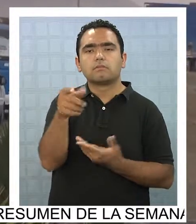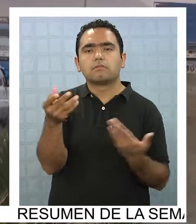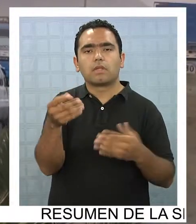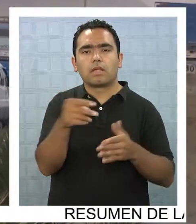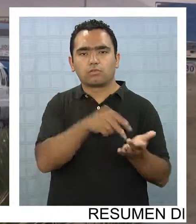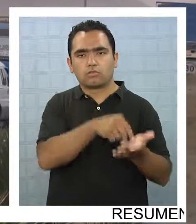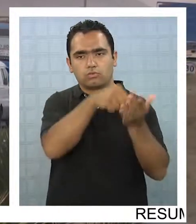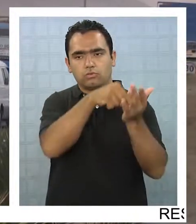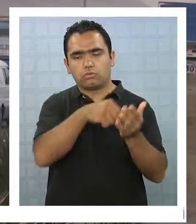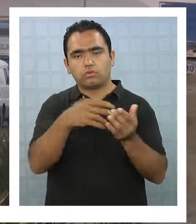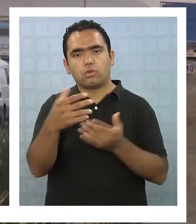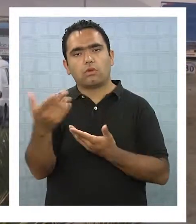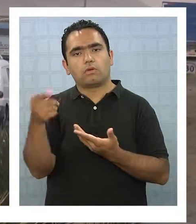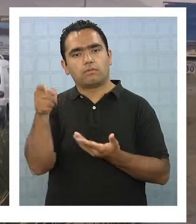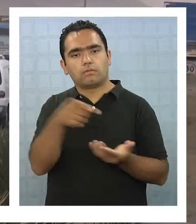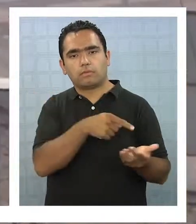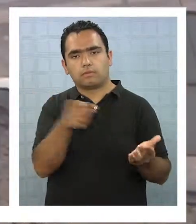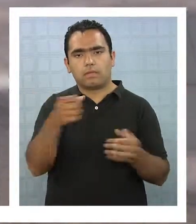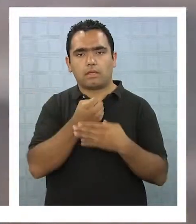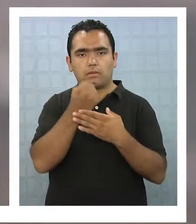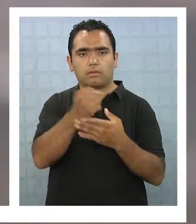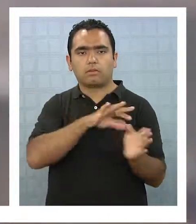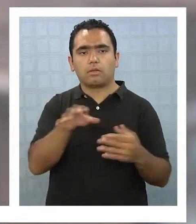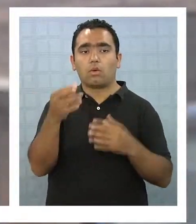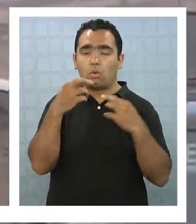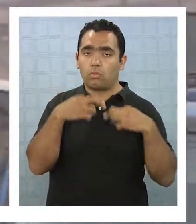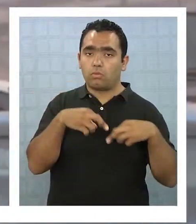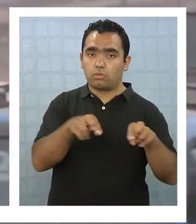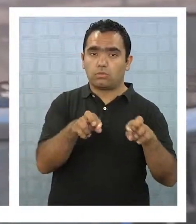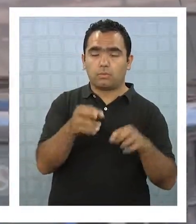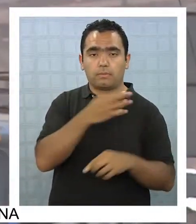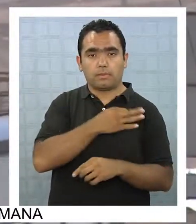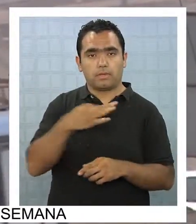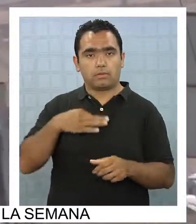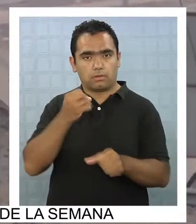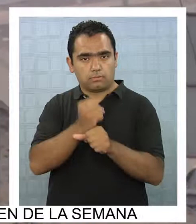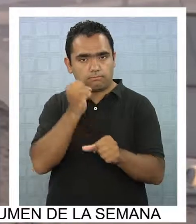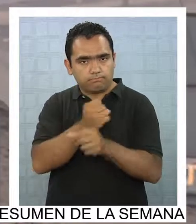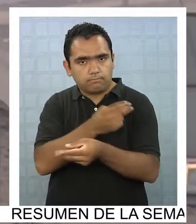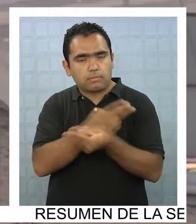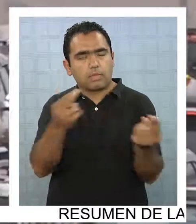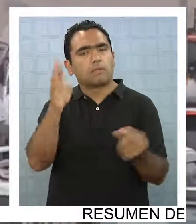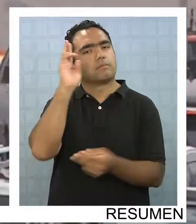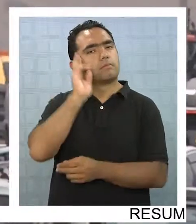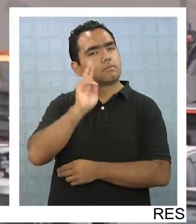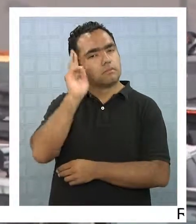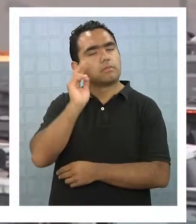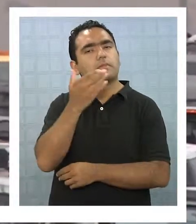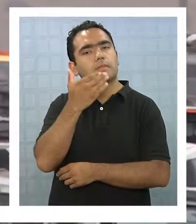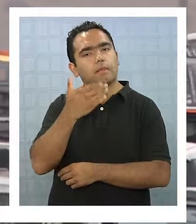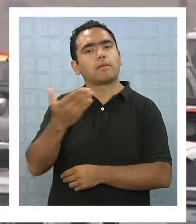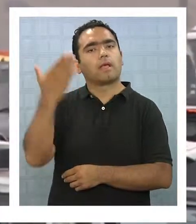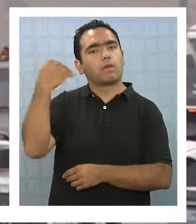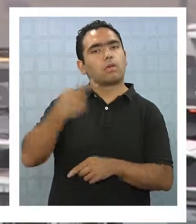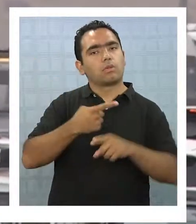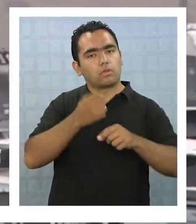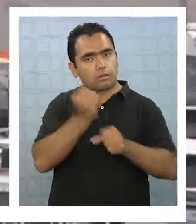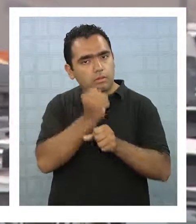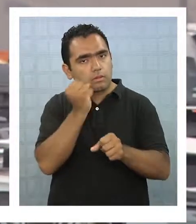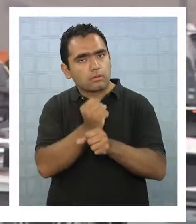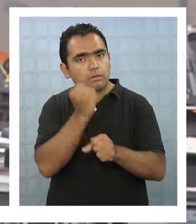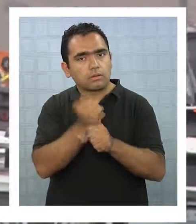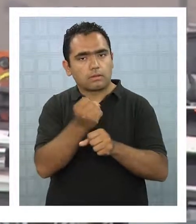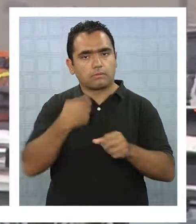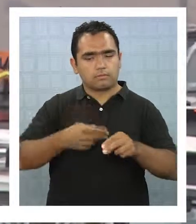presupuesto del próximo año. En la oportunidad, el ministro de Obras Públicas recordó otra de las obras de infraestructura